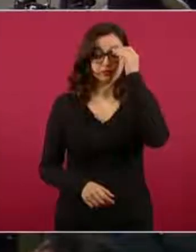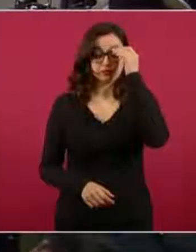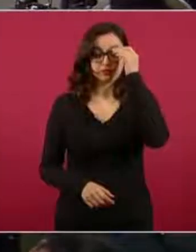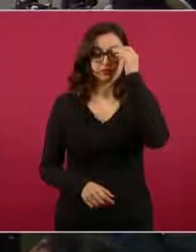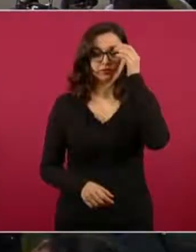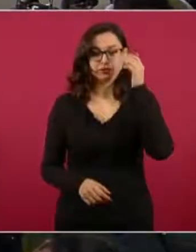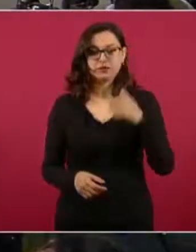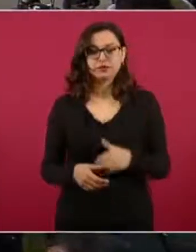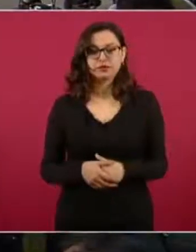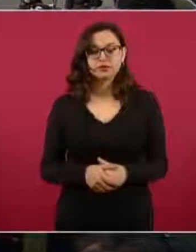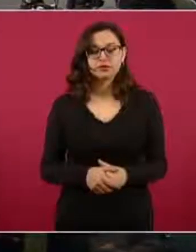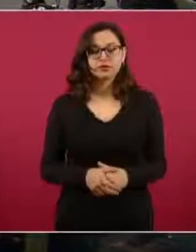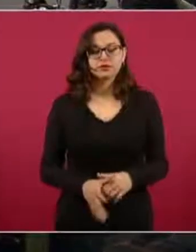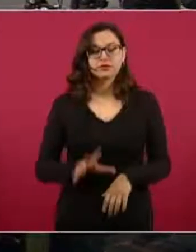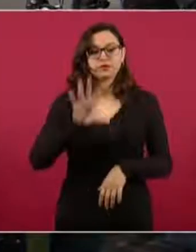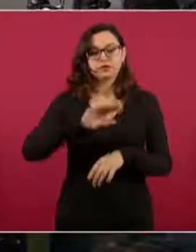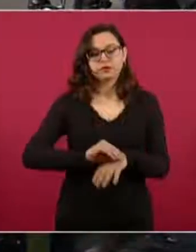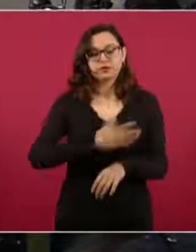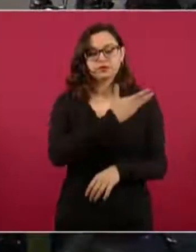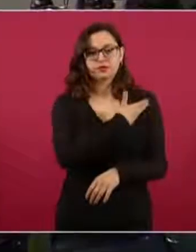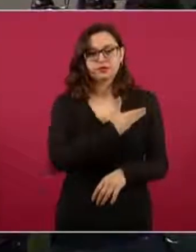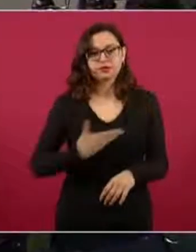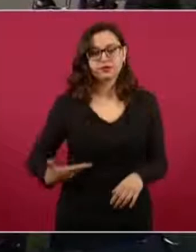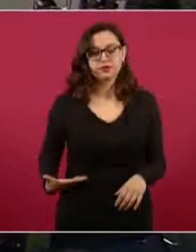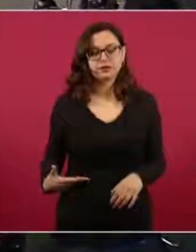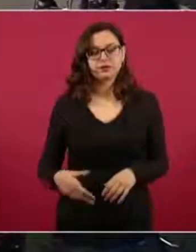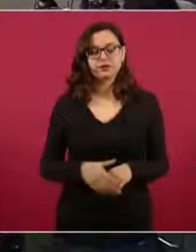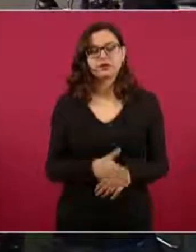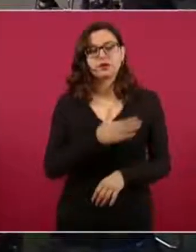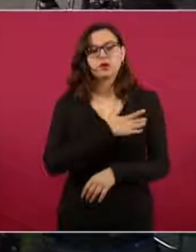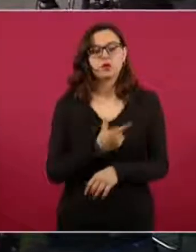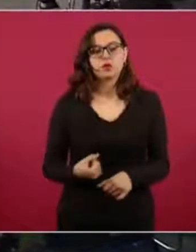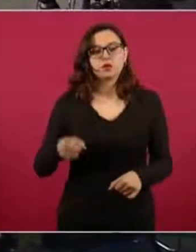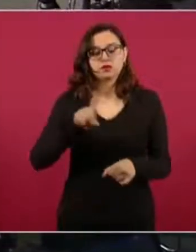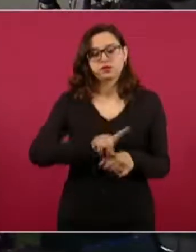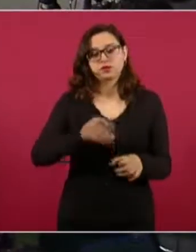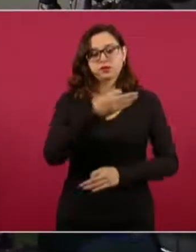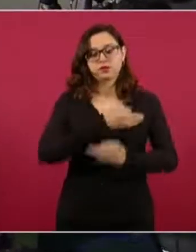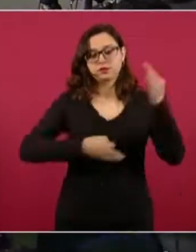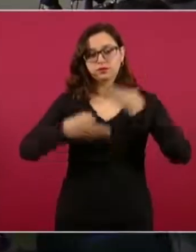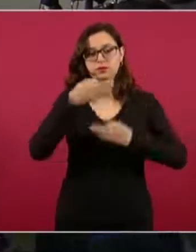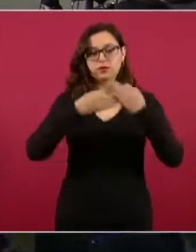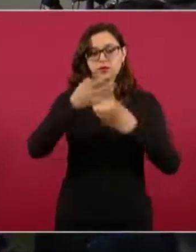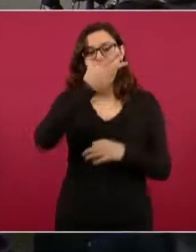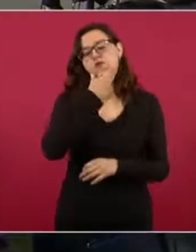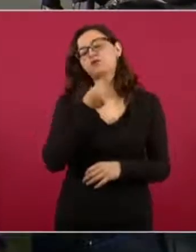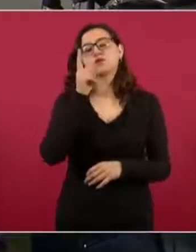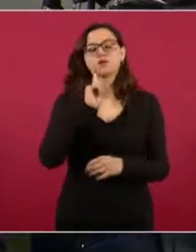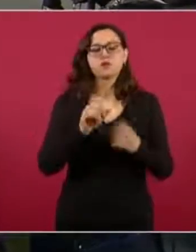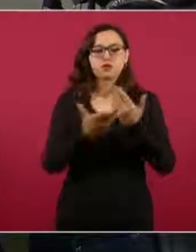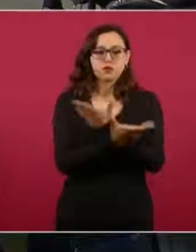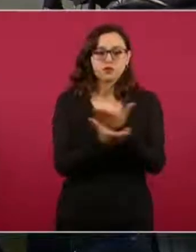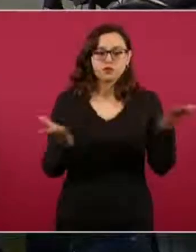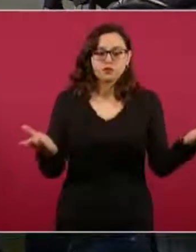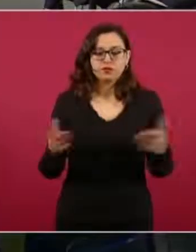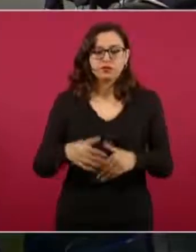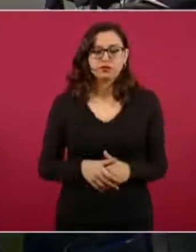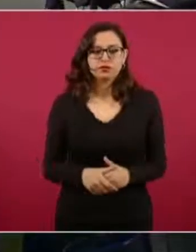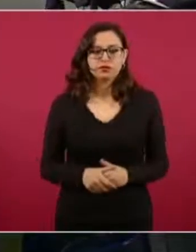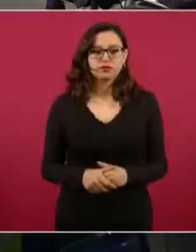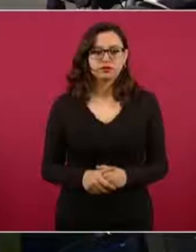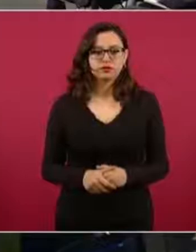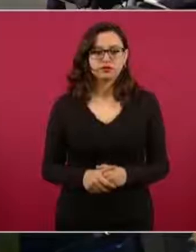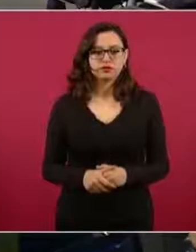Con su permiso, señor presidente, muy buenos días a todas y a todos. Vamos a informar sobre cero